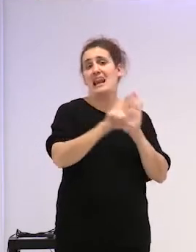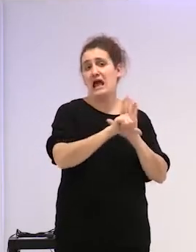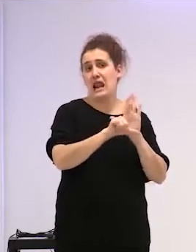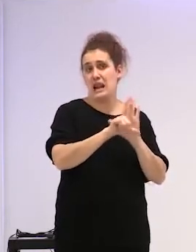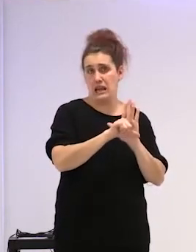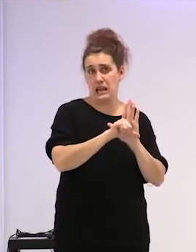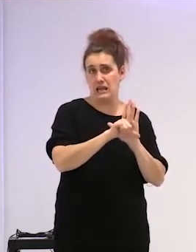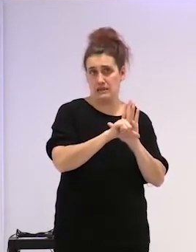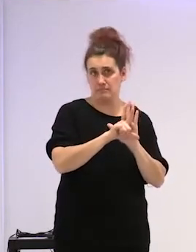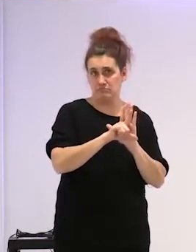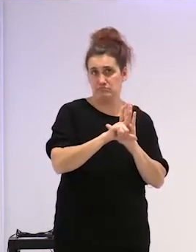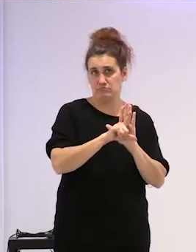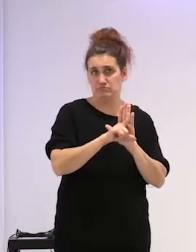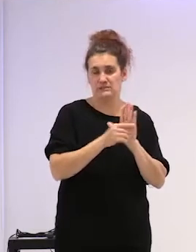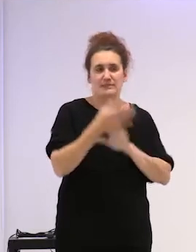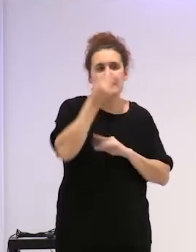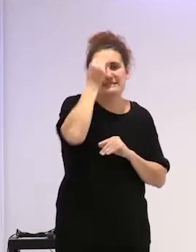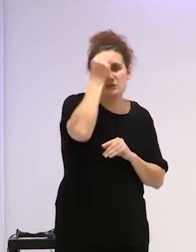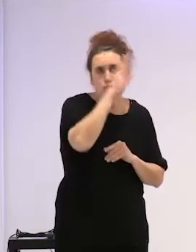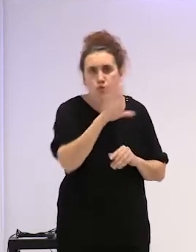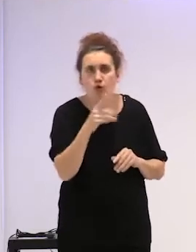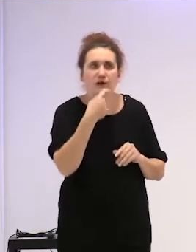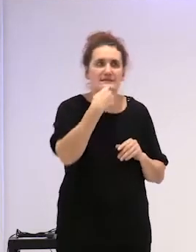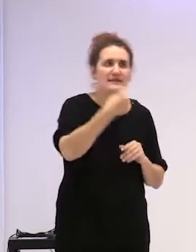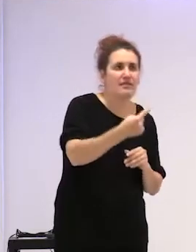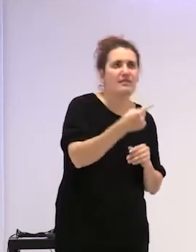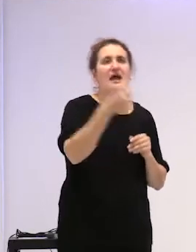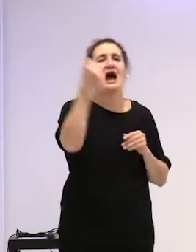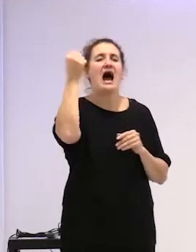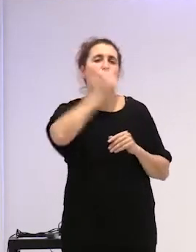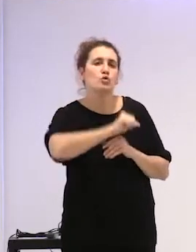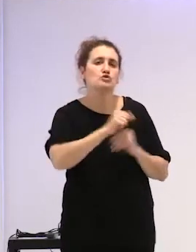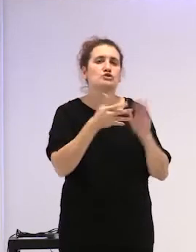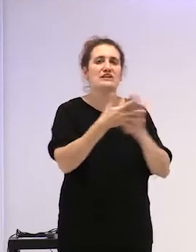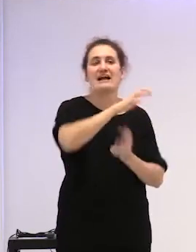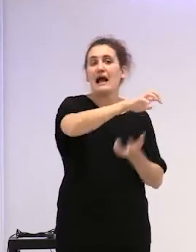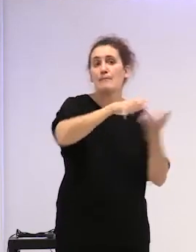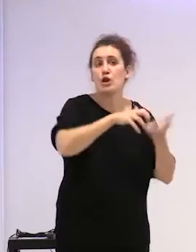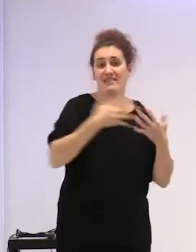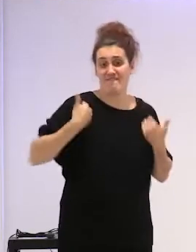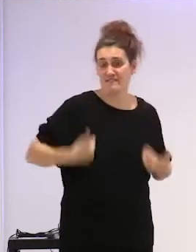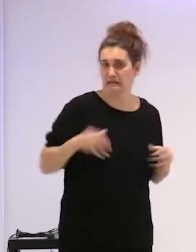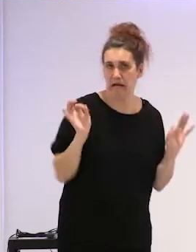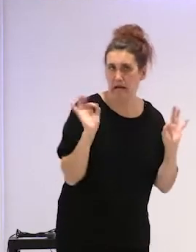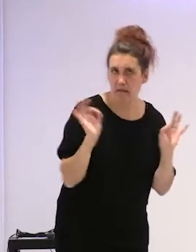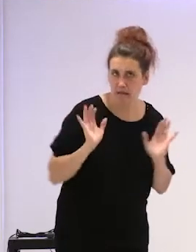¿no? donde se supone o se dice que el abuso no implica el uso de la violencia física.